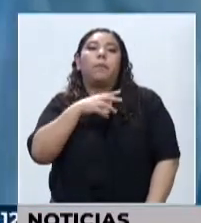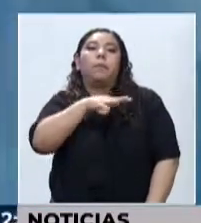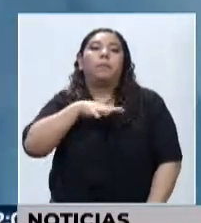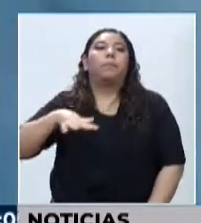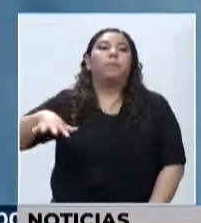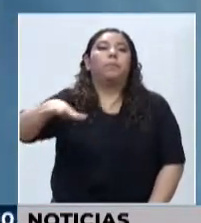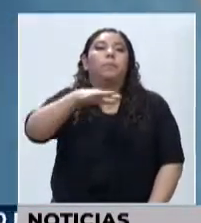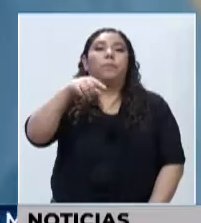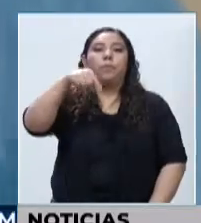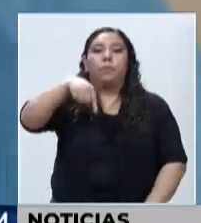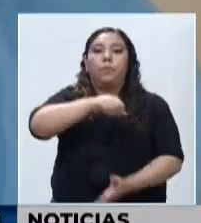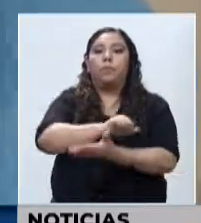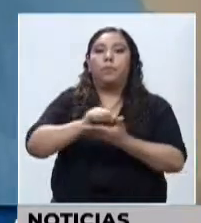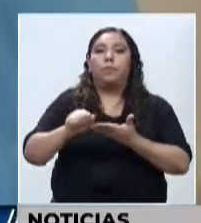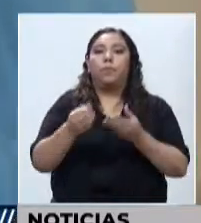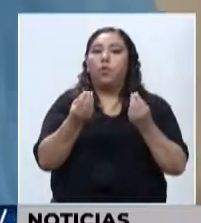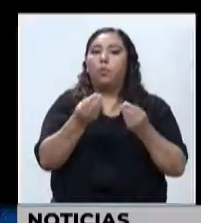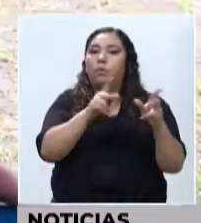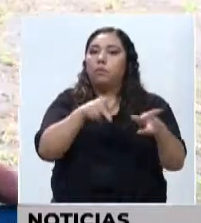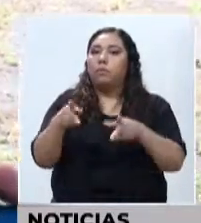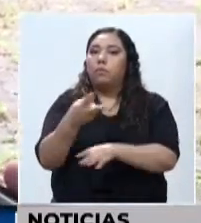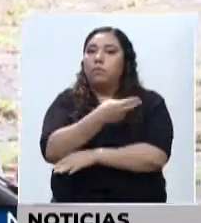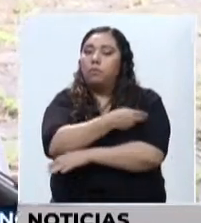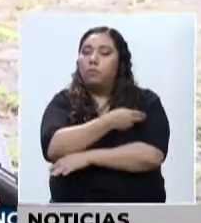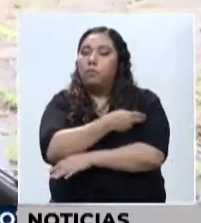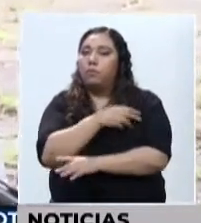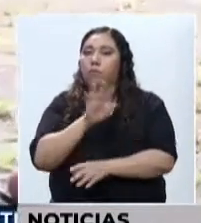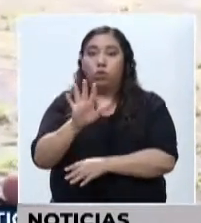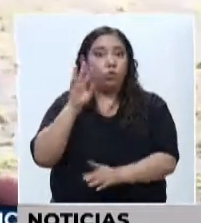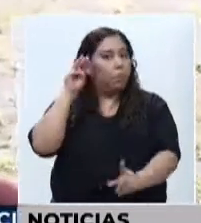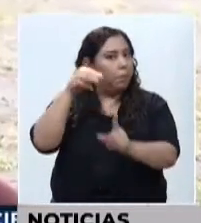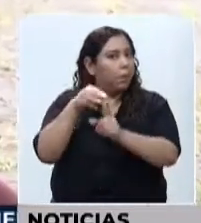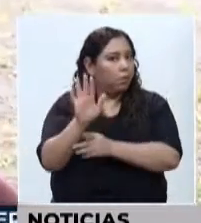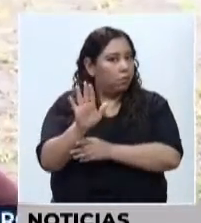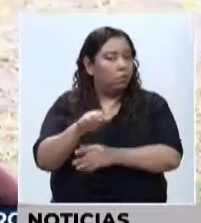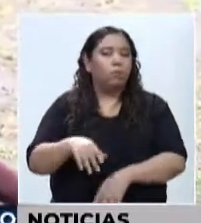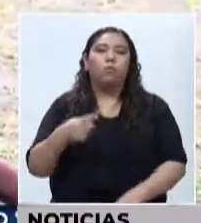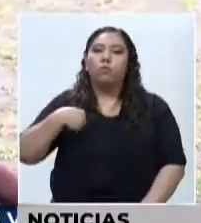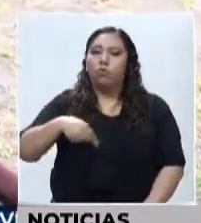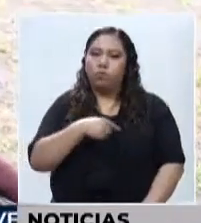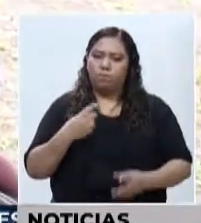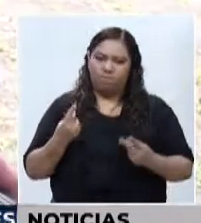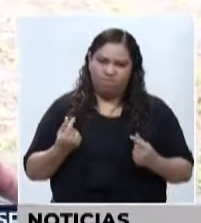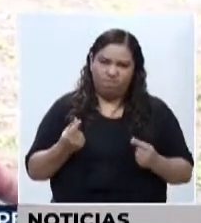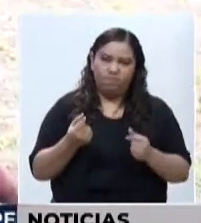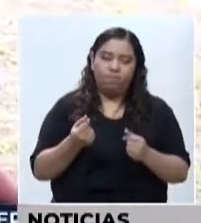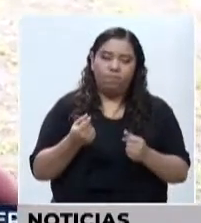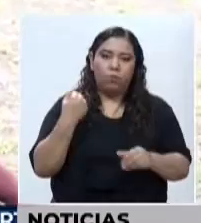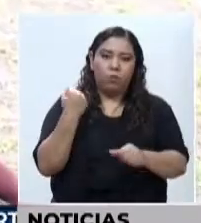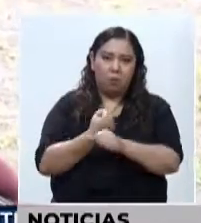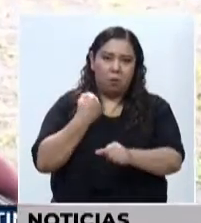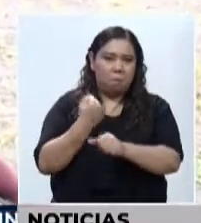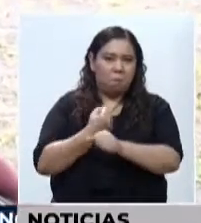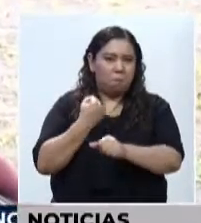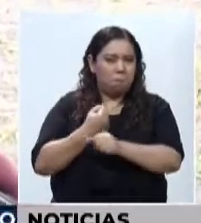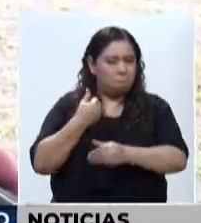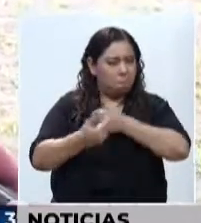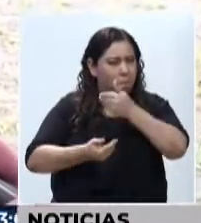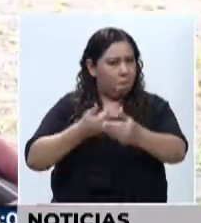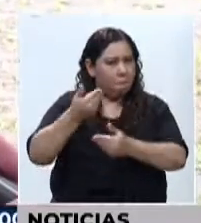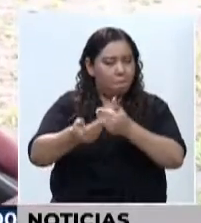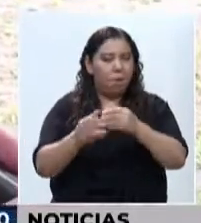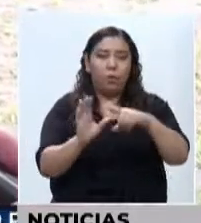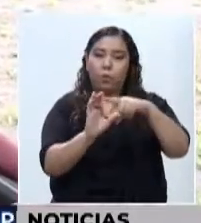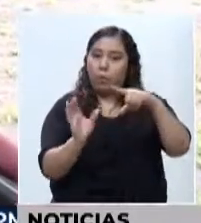vacunar esta semana a una buena cantidad de personas. Nosotros estamos dando pasos agigantados. Ya el departamento de Cortés ha